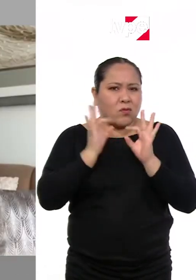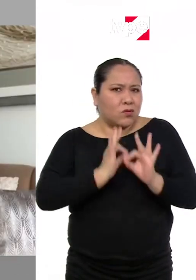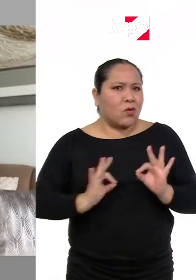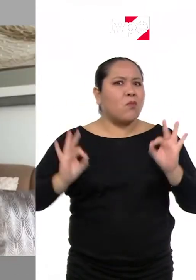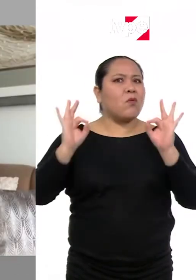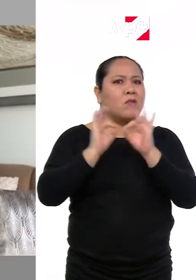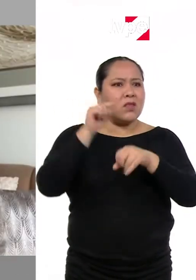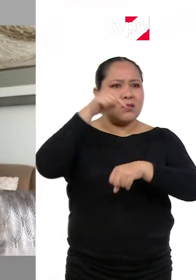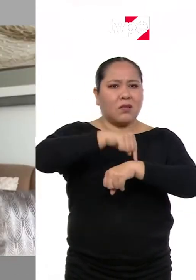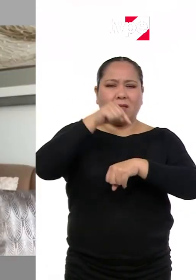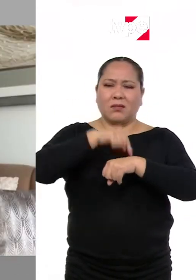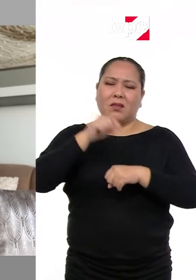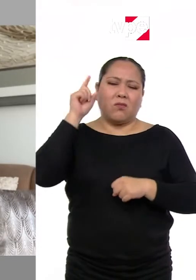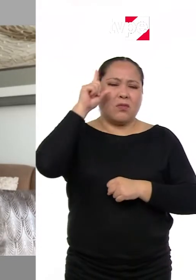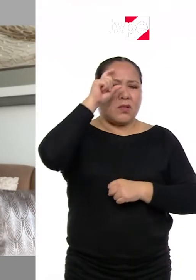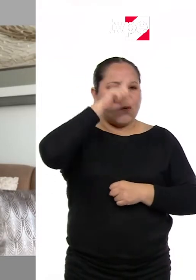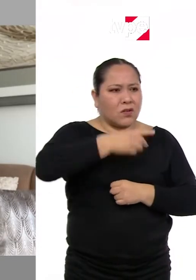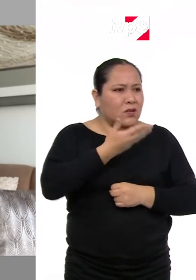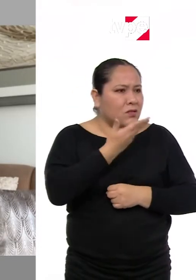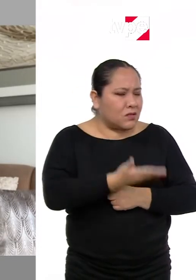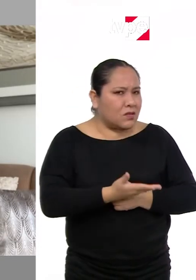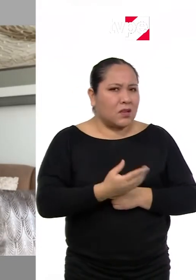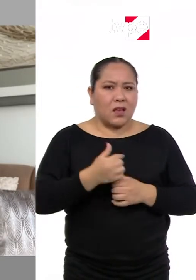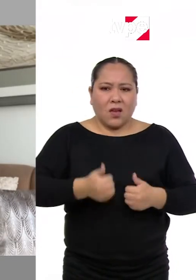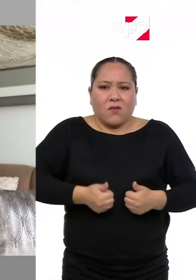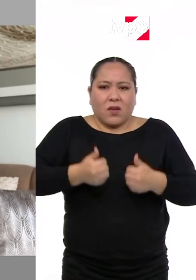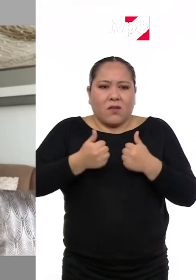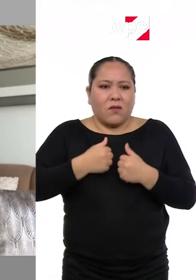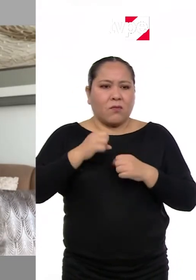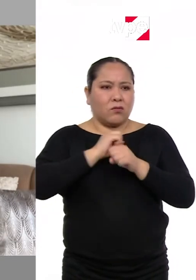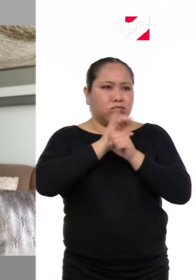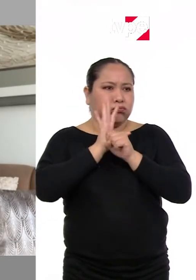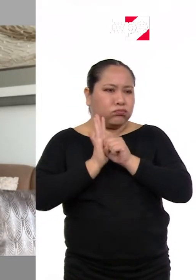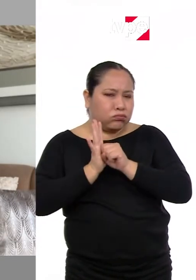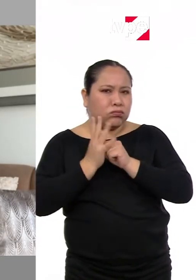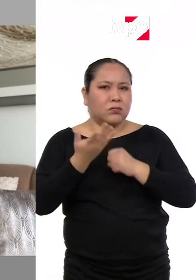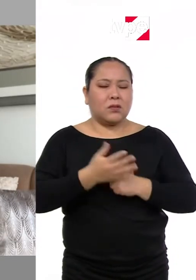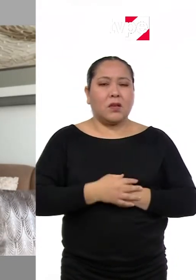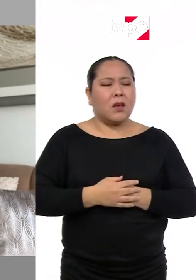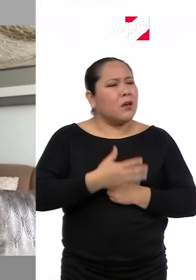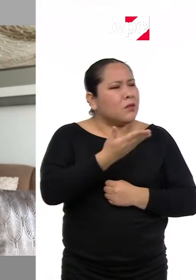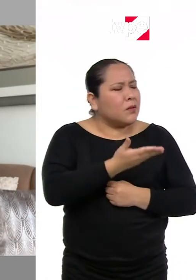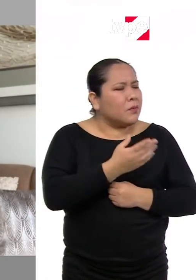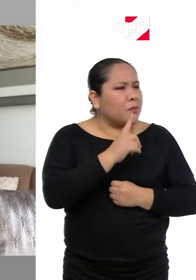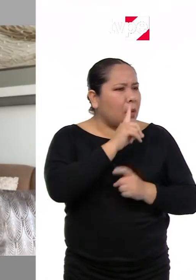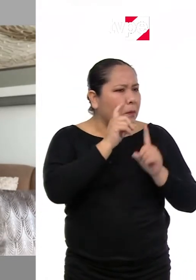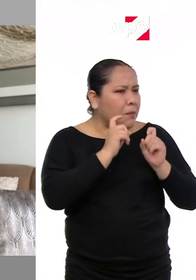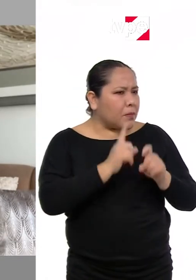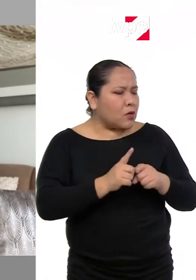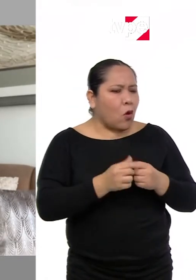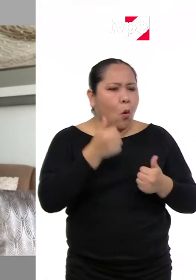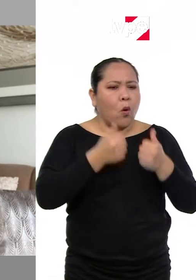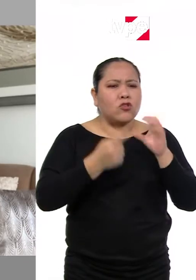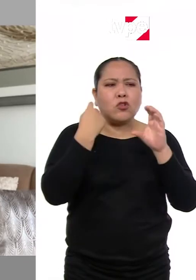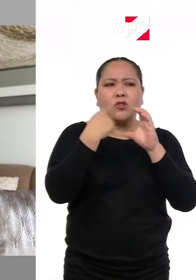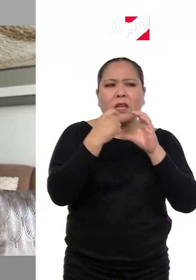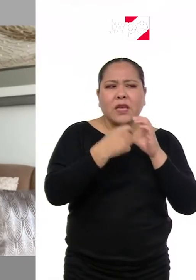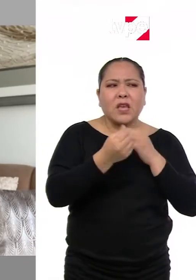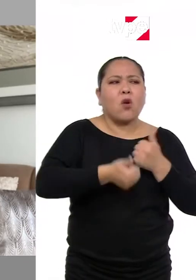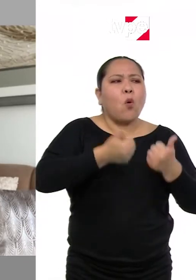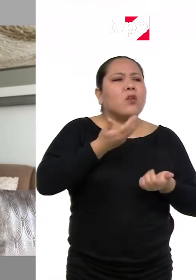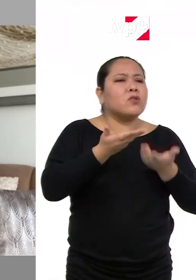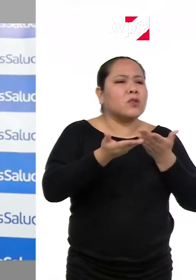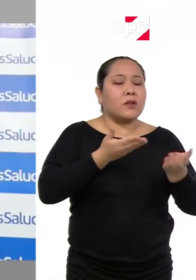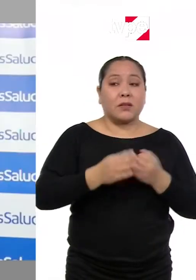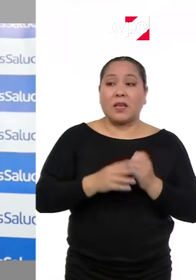muy importante en esta época tan difícil, doctora, que estamos viviendo con el COVID-19. Doctora, ¿qué talleres y servicios están